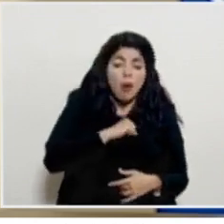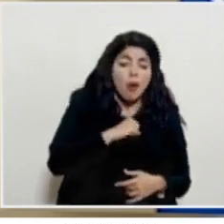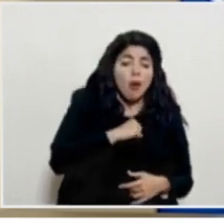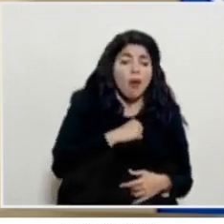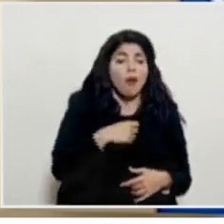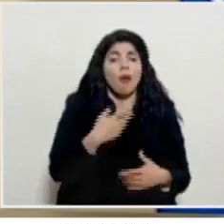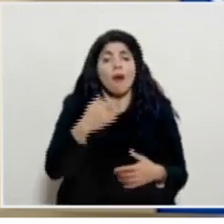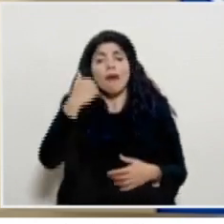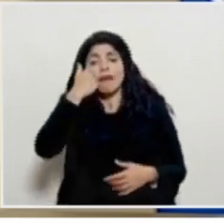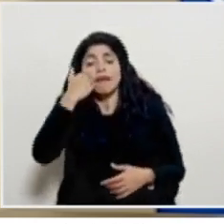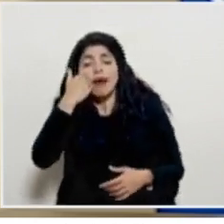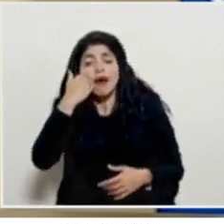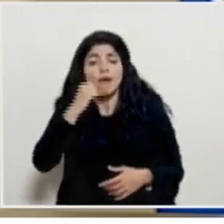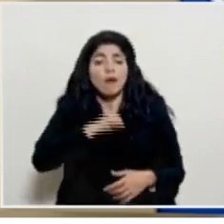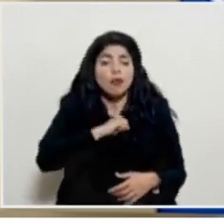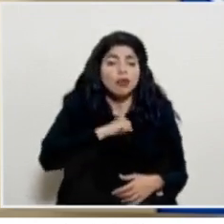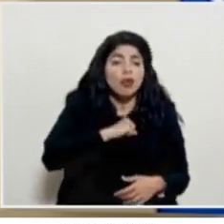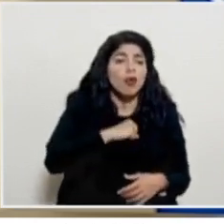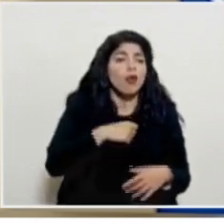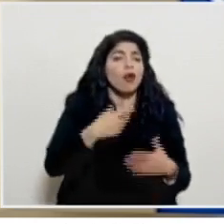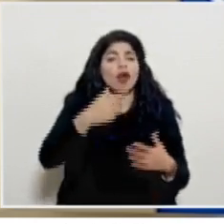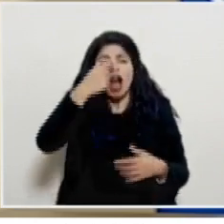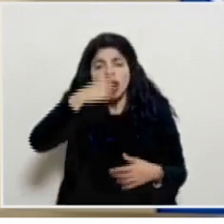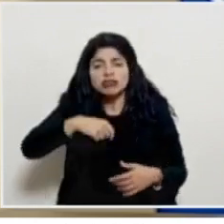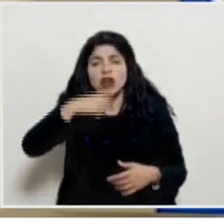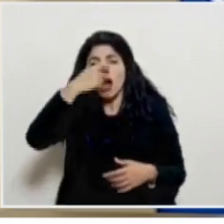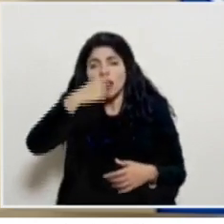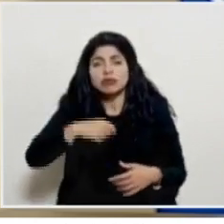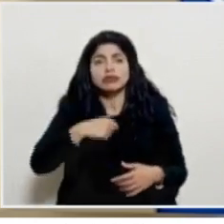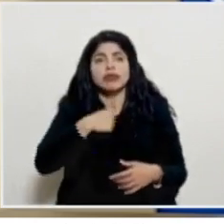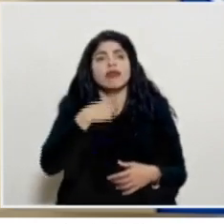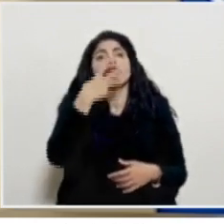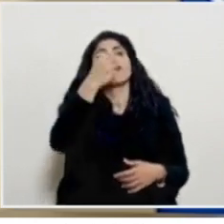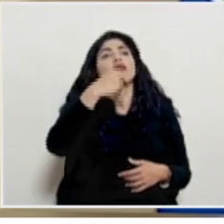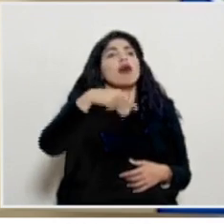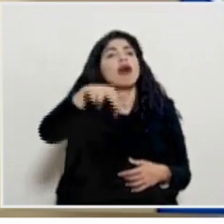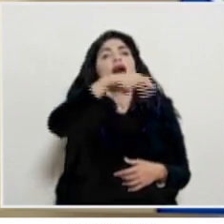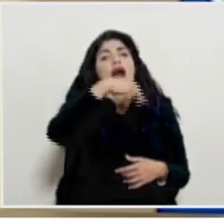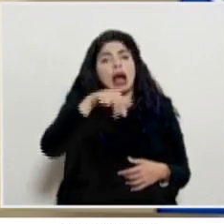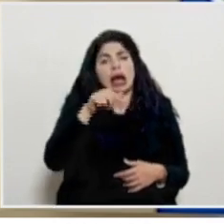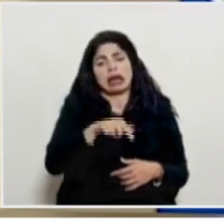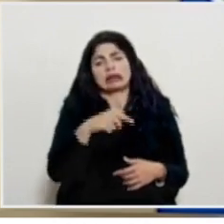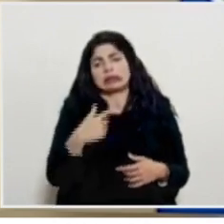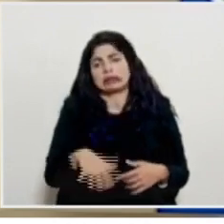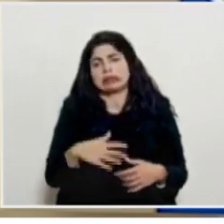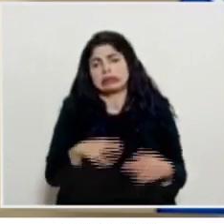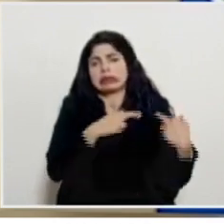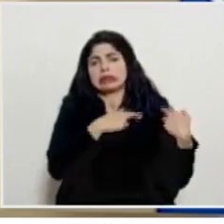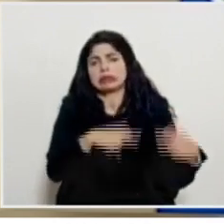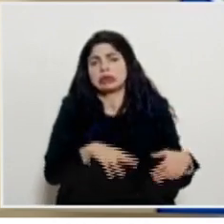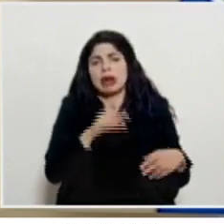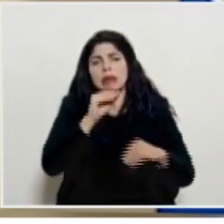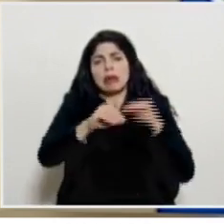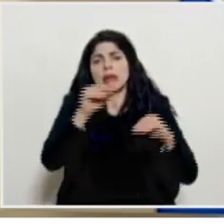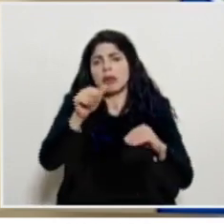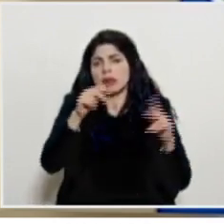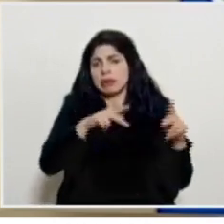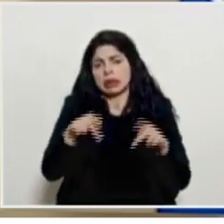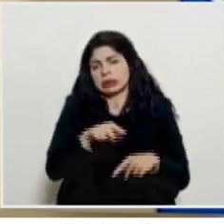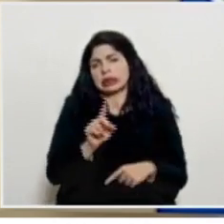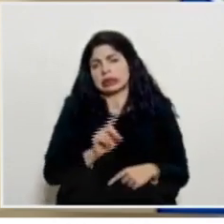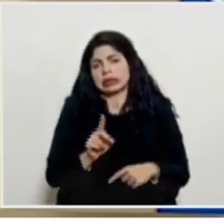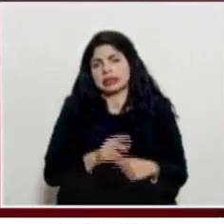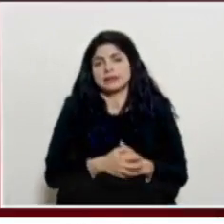o con fiebre y con tos y con estornudo con lo que sea por todo lado movilizándonos y contagiando a otras personas